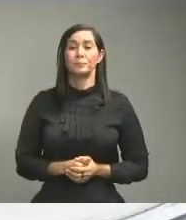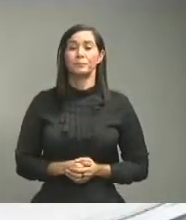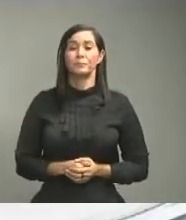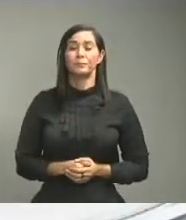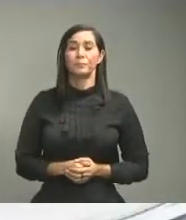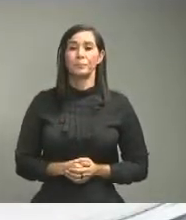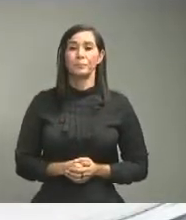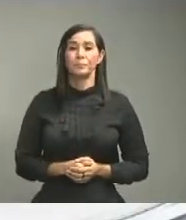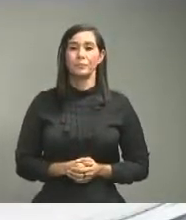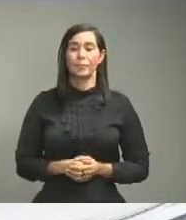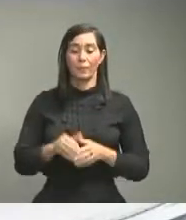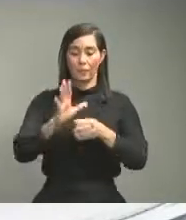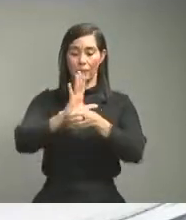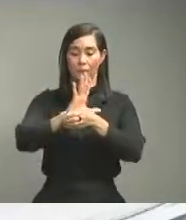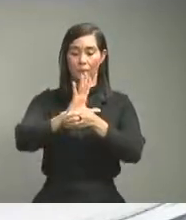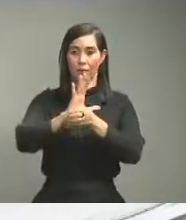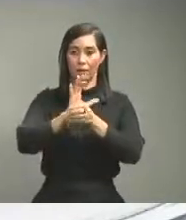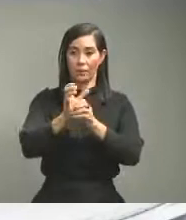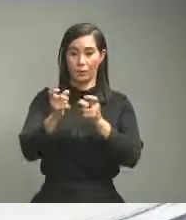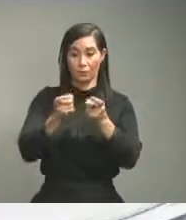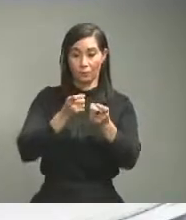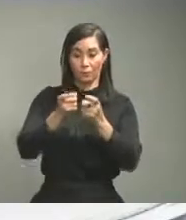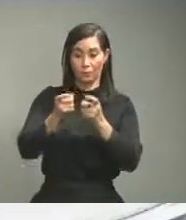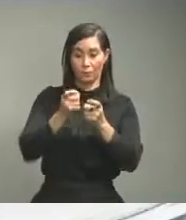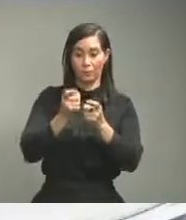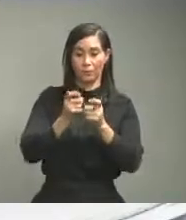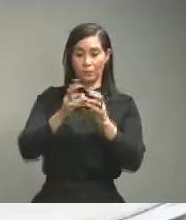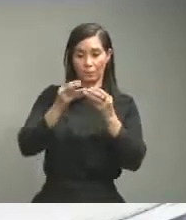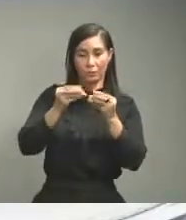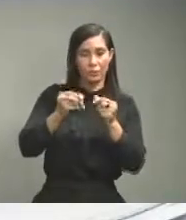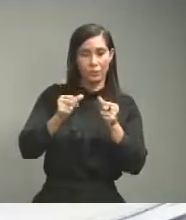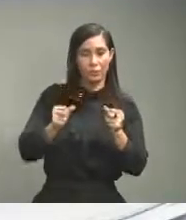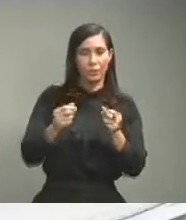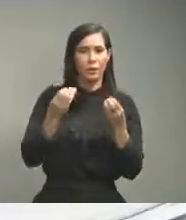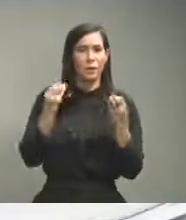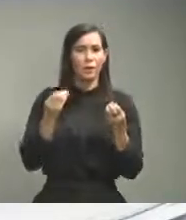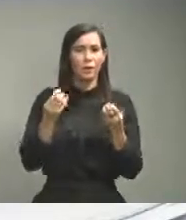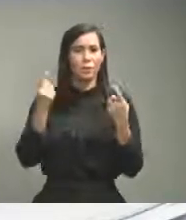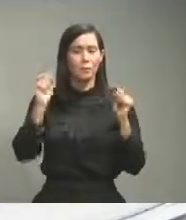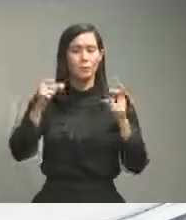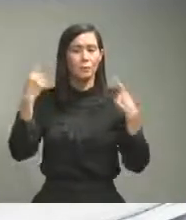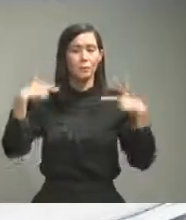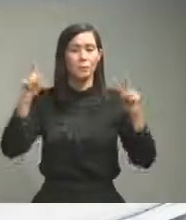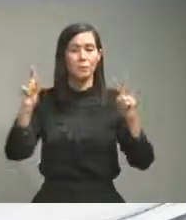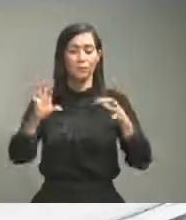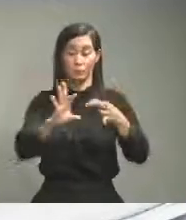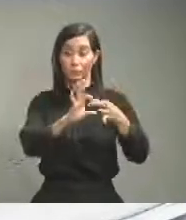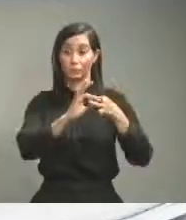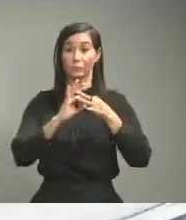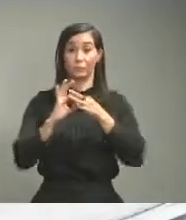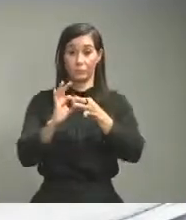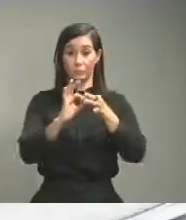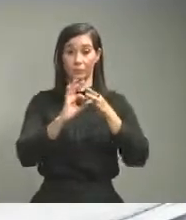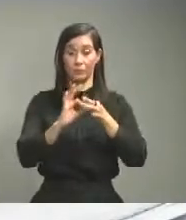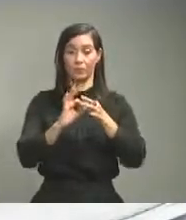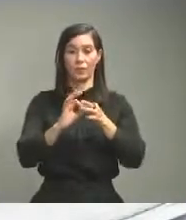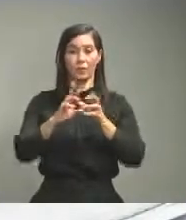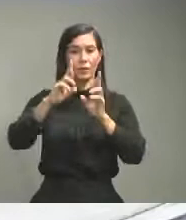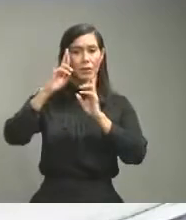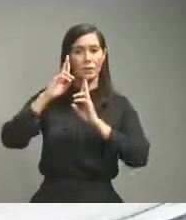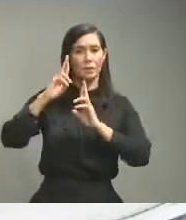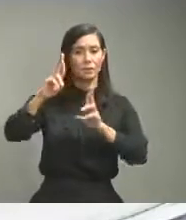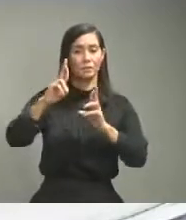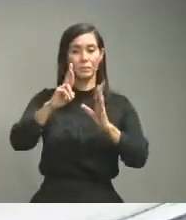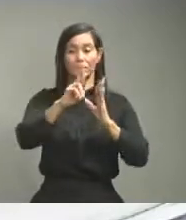detención del COVID-19 y eso lo logramos unificados y siguiendo los lineamientos de la